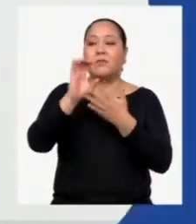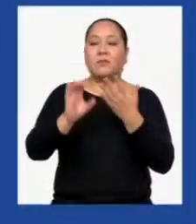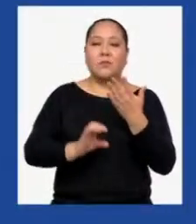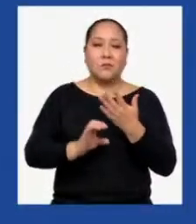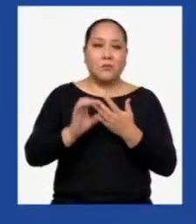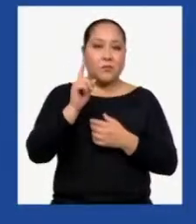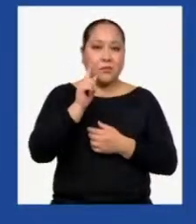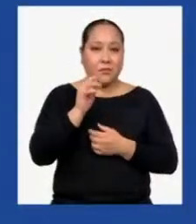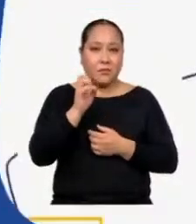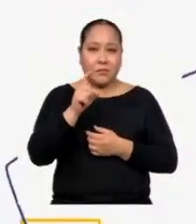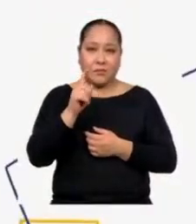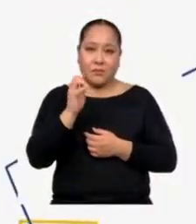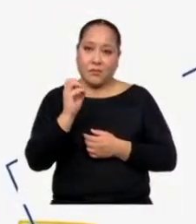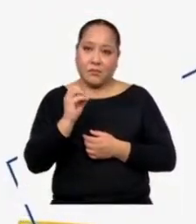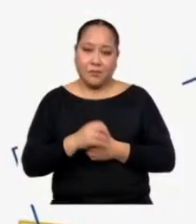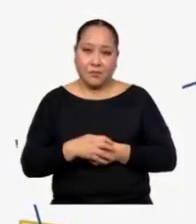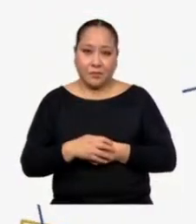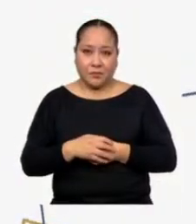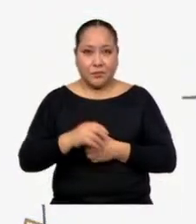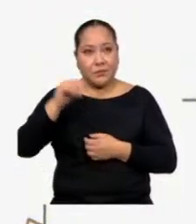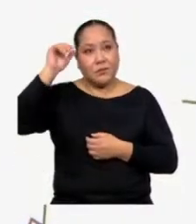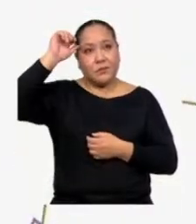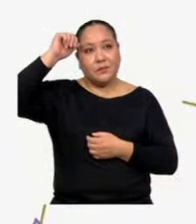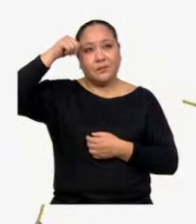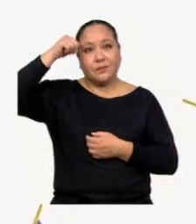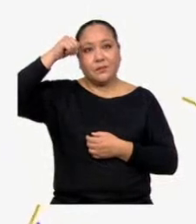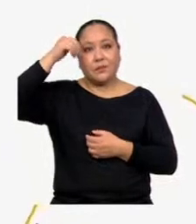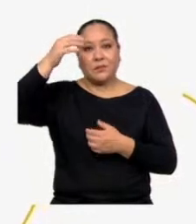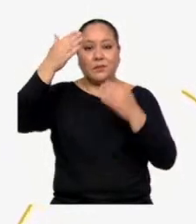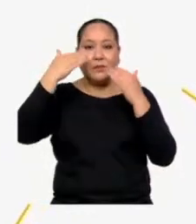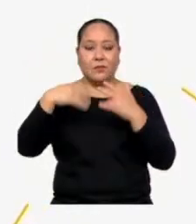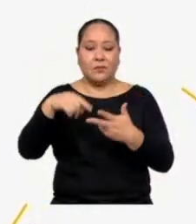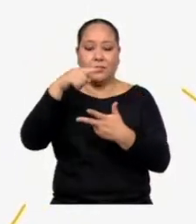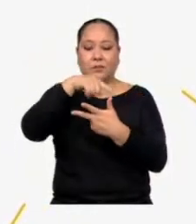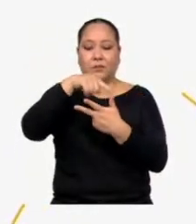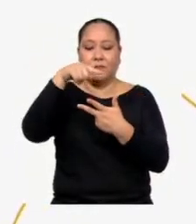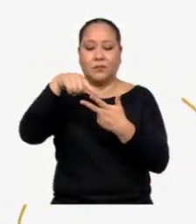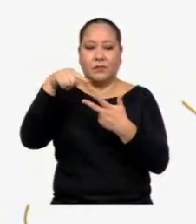texto Vamos recordando entonces que son tres